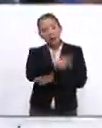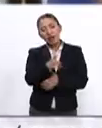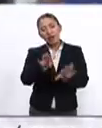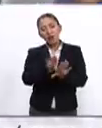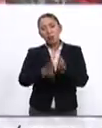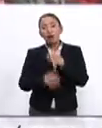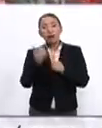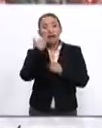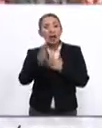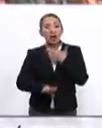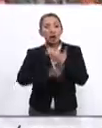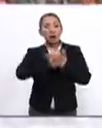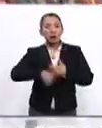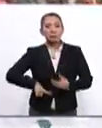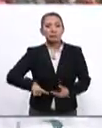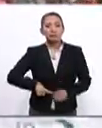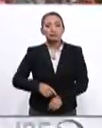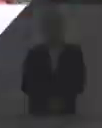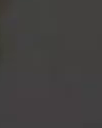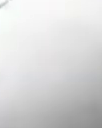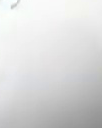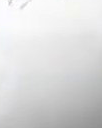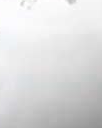calificó como un intento de golpe de Estado.